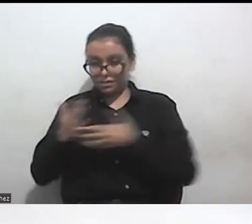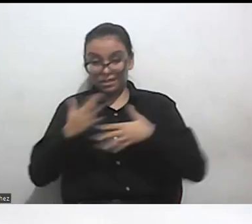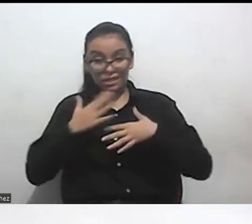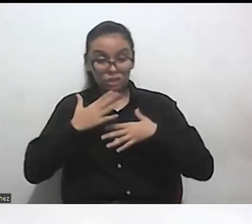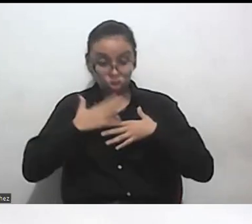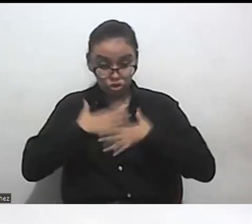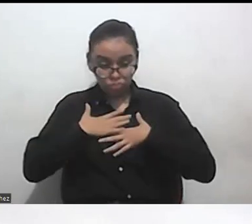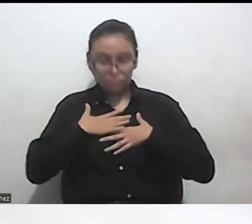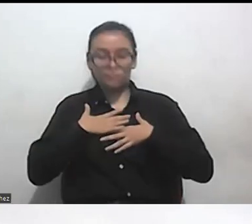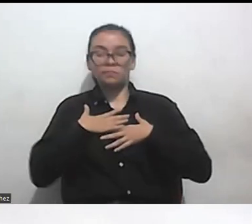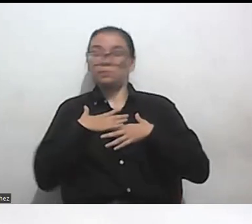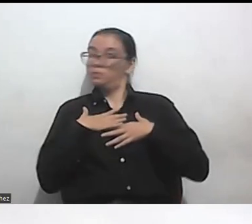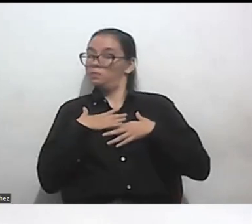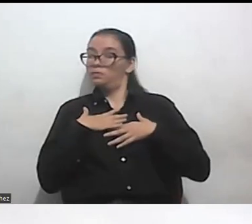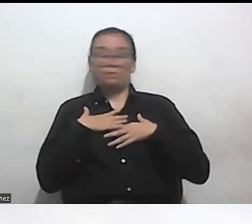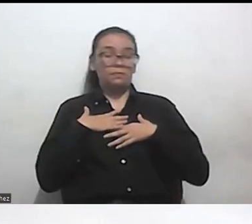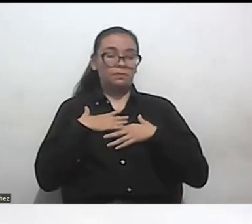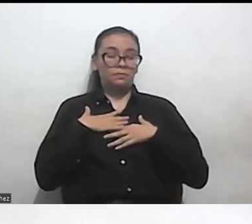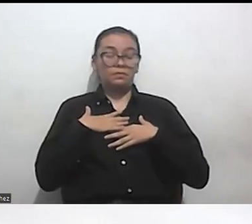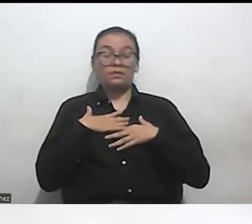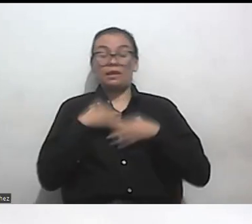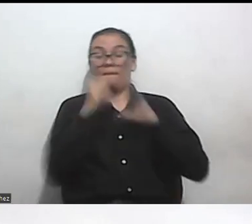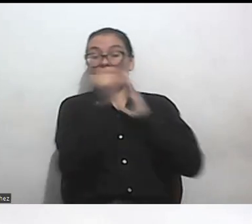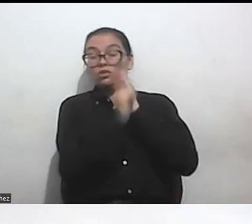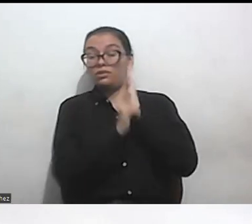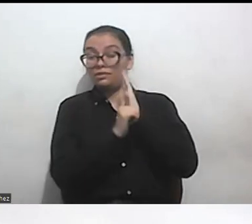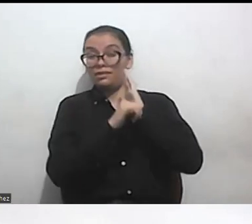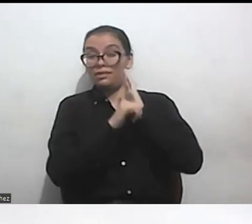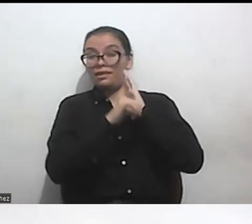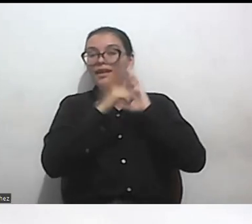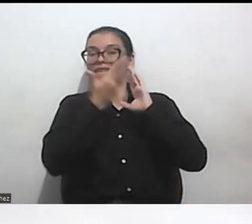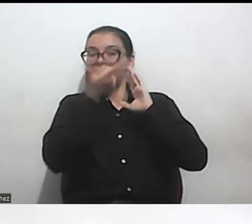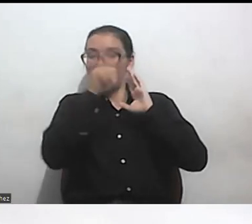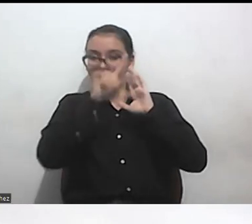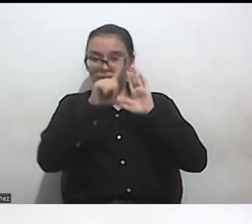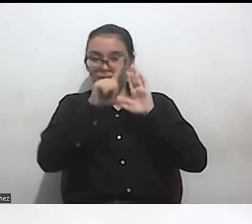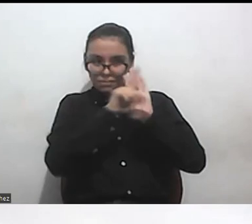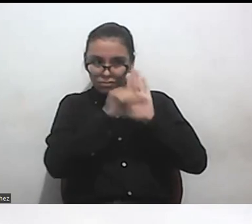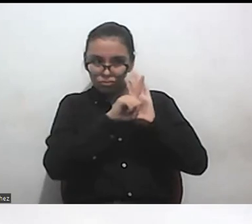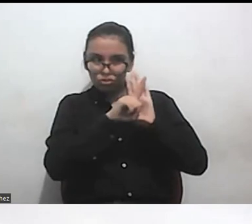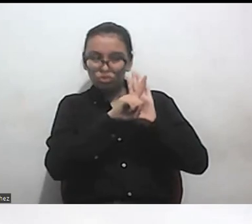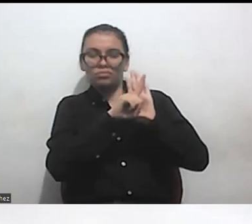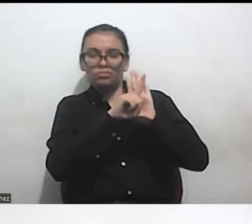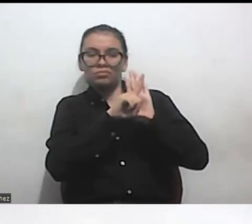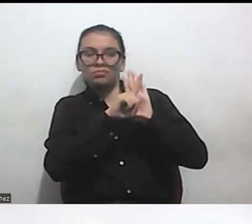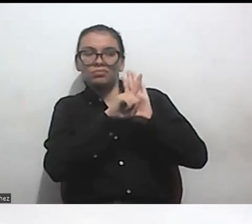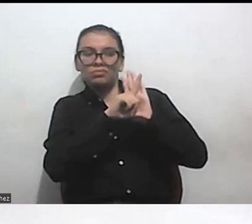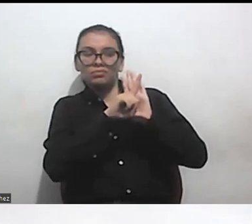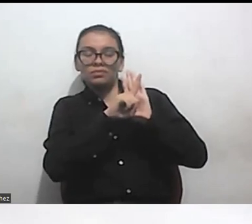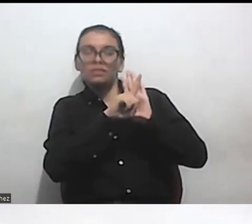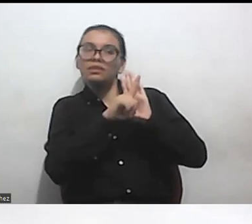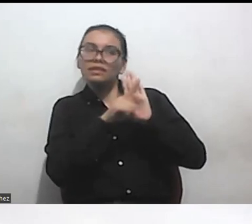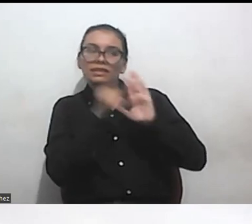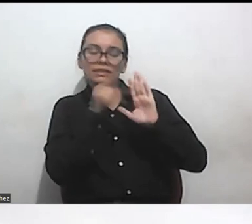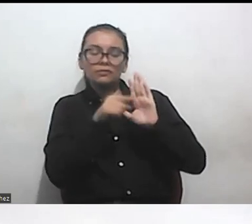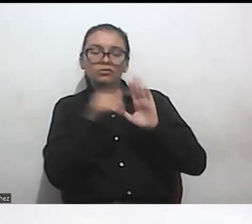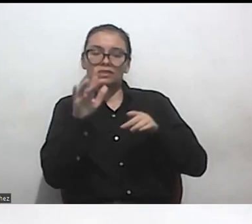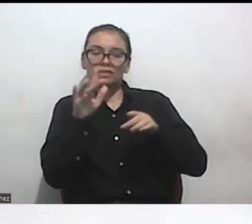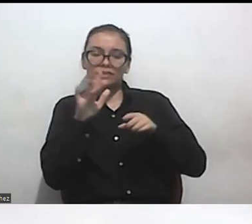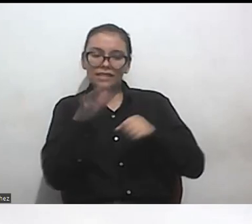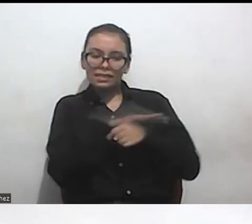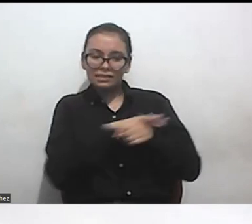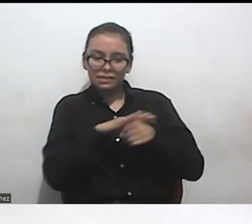incidencia en políticas públicas y a nivel legal esto también tiene un efecto muy